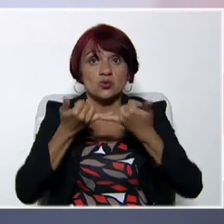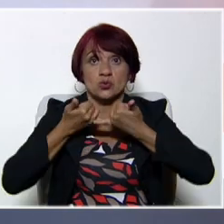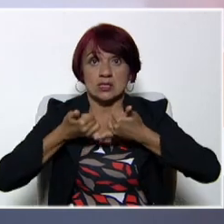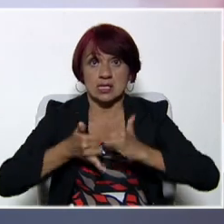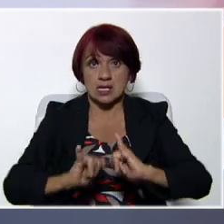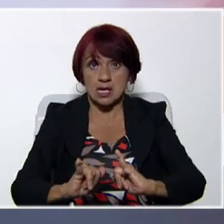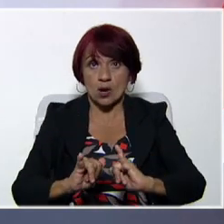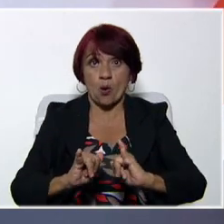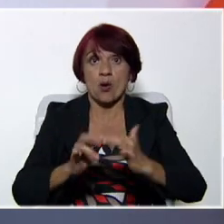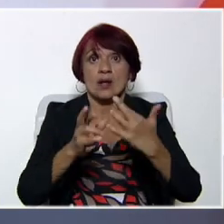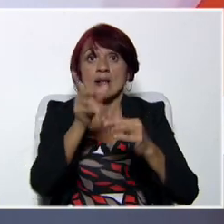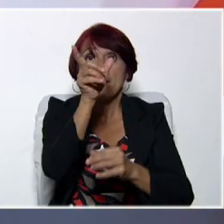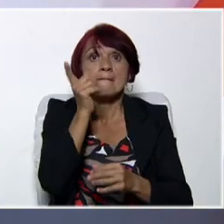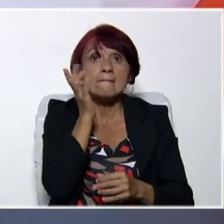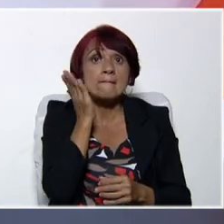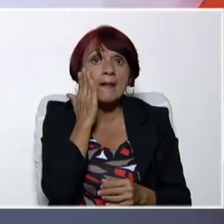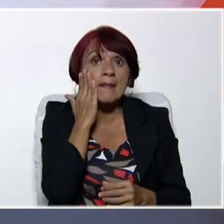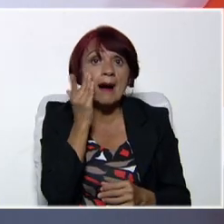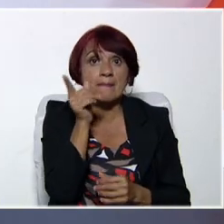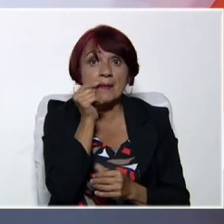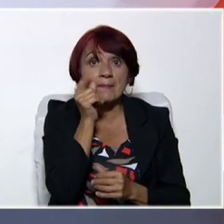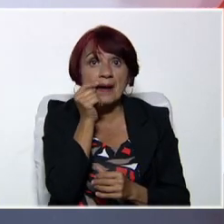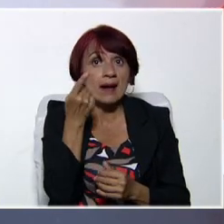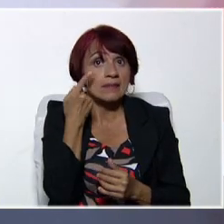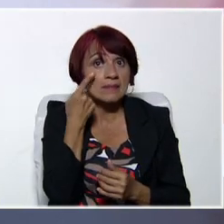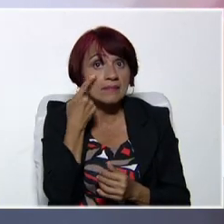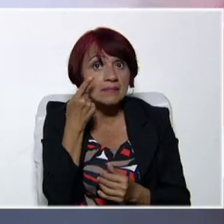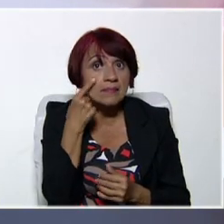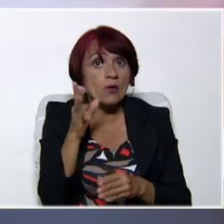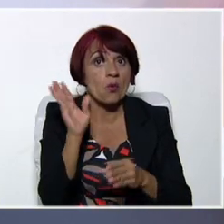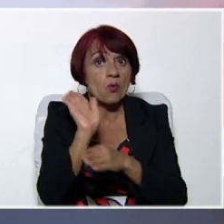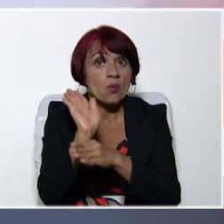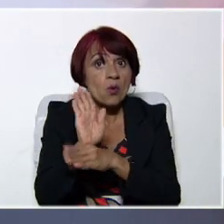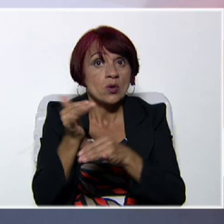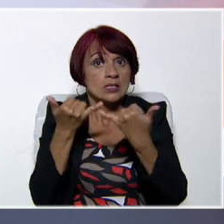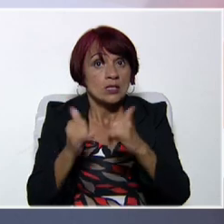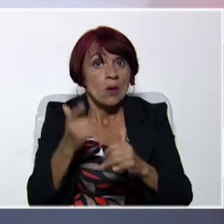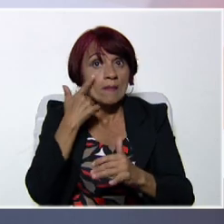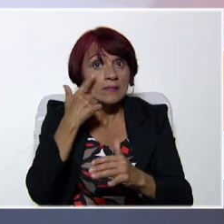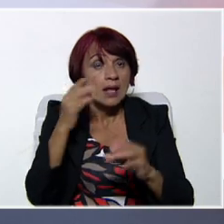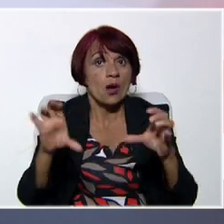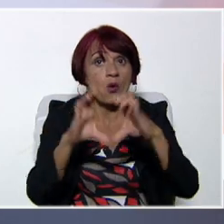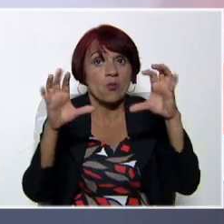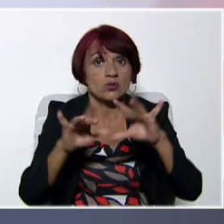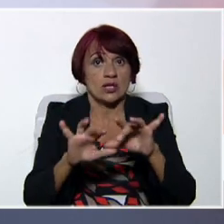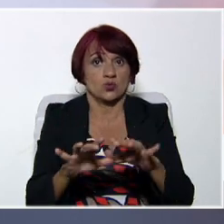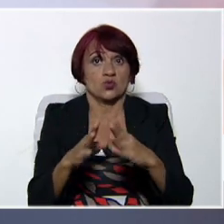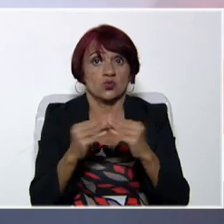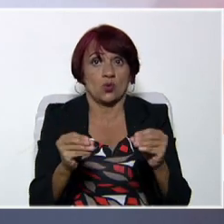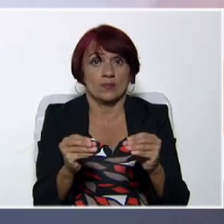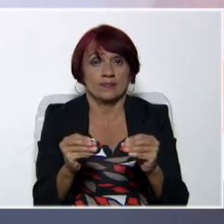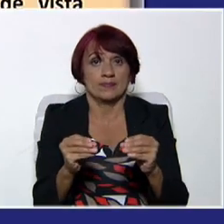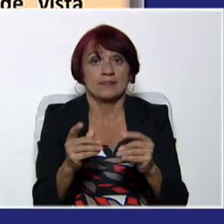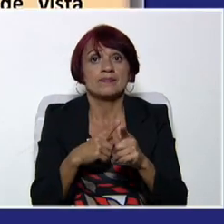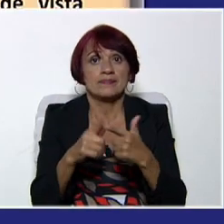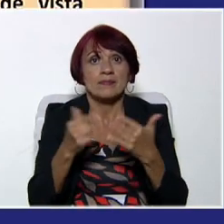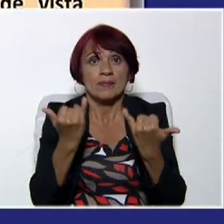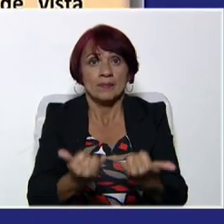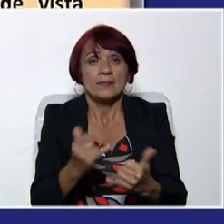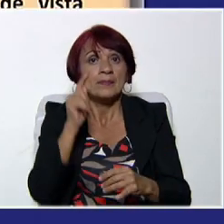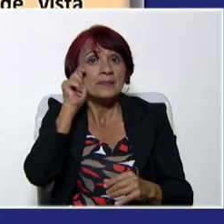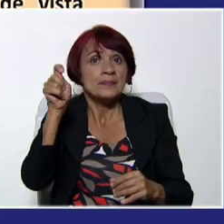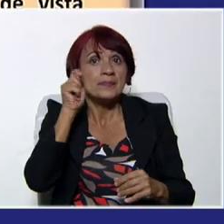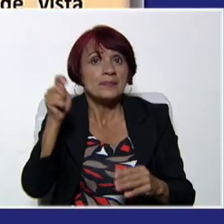sus representados ven y escuchan a través de los medios electrónicos. Pasemos ahora para los referentes